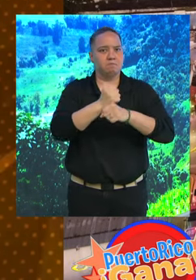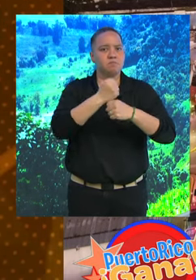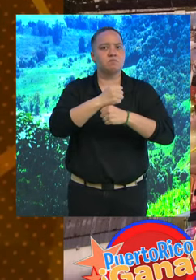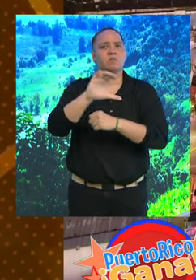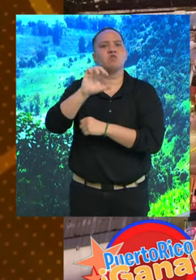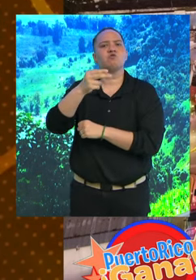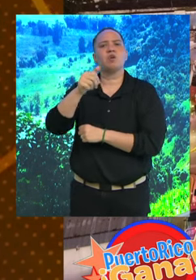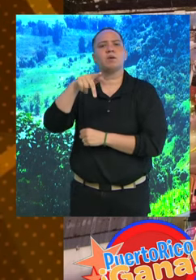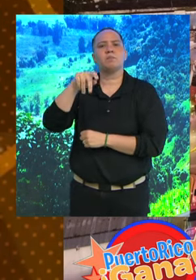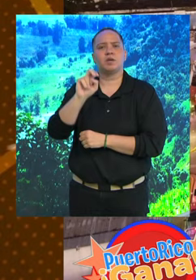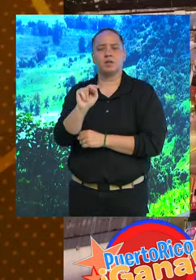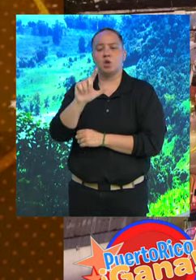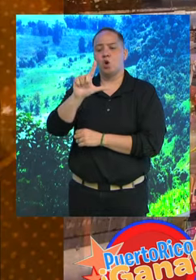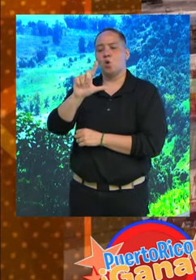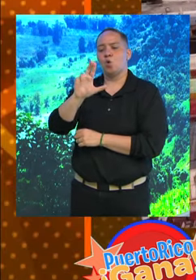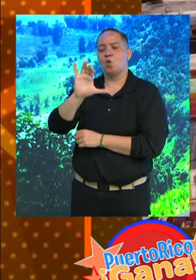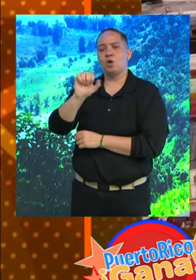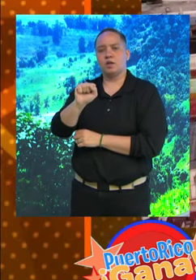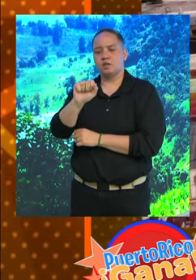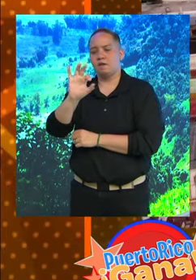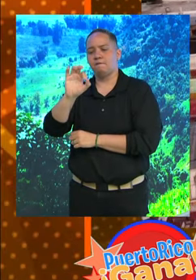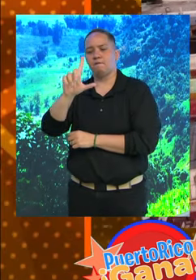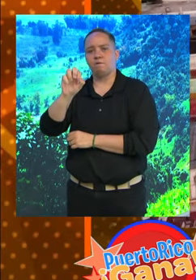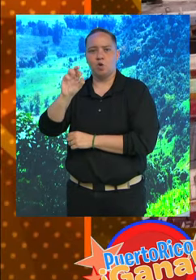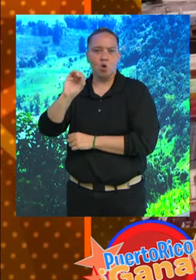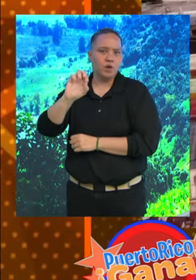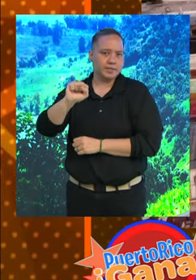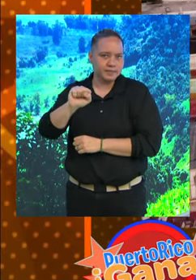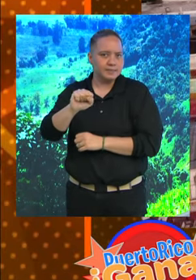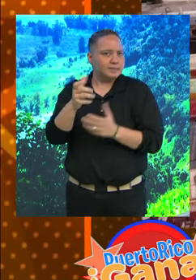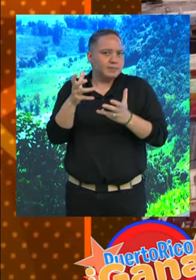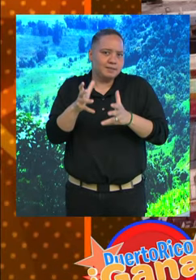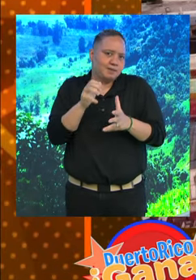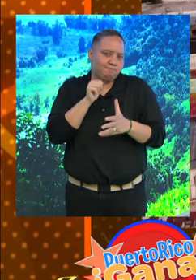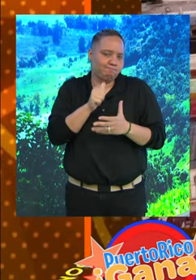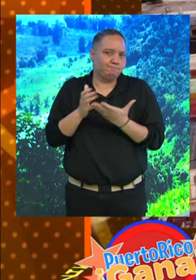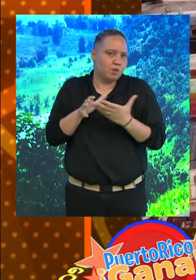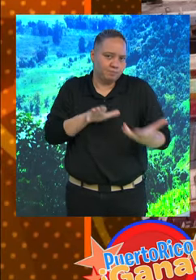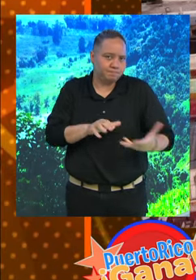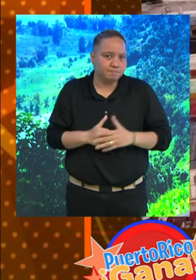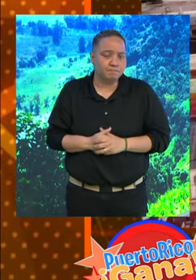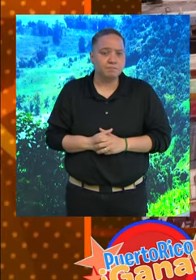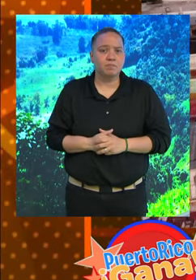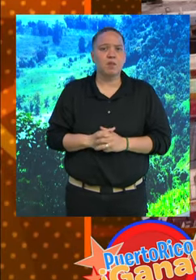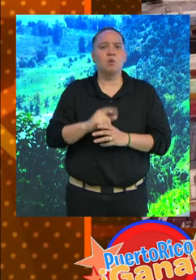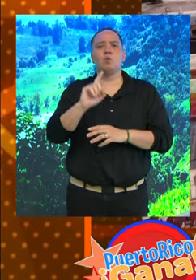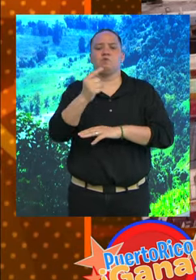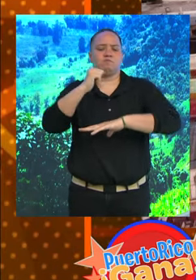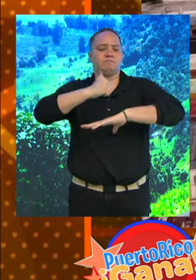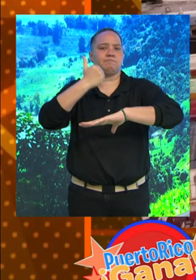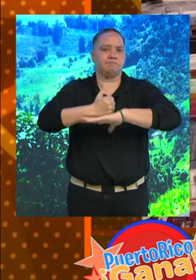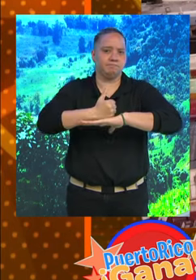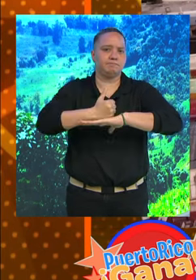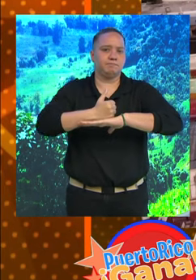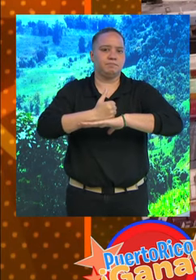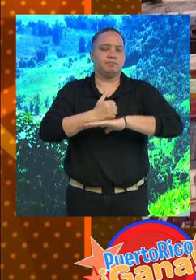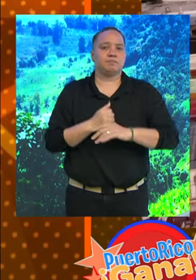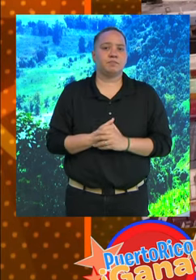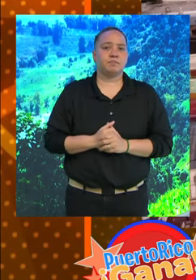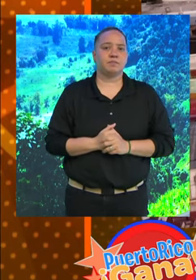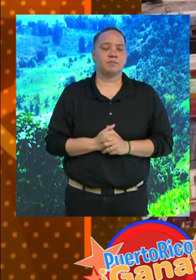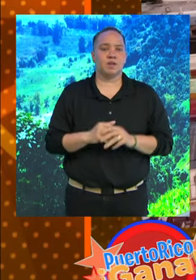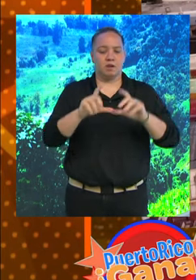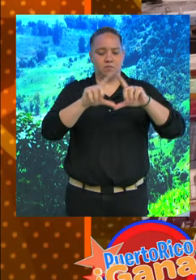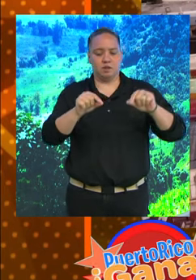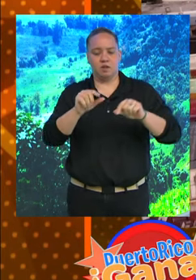chapín fue Lucas Flores, que ya no está con nosotros, pero fue el primer fundador del pastelillo del chapín. Así que